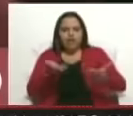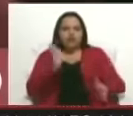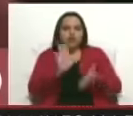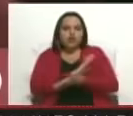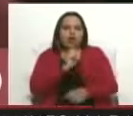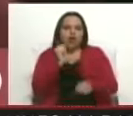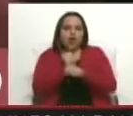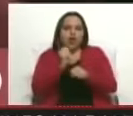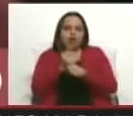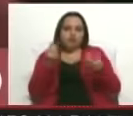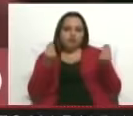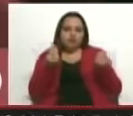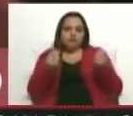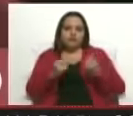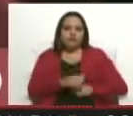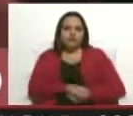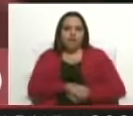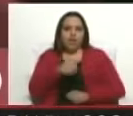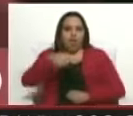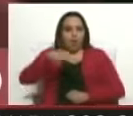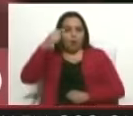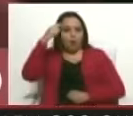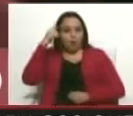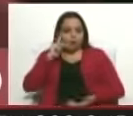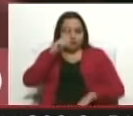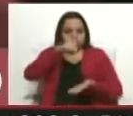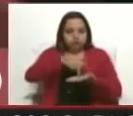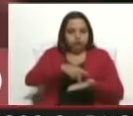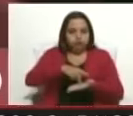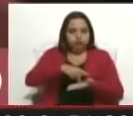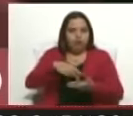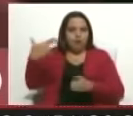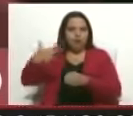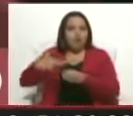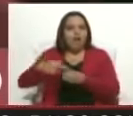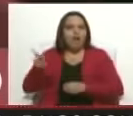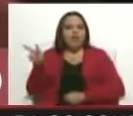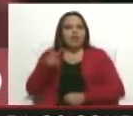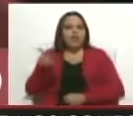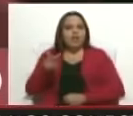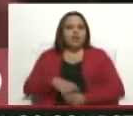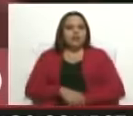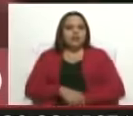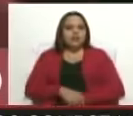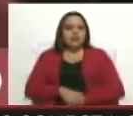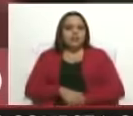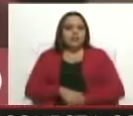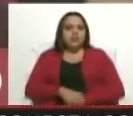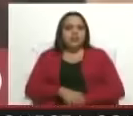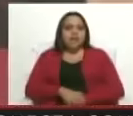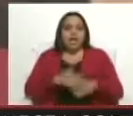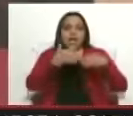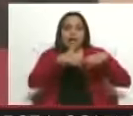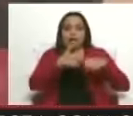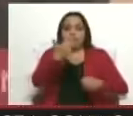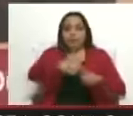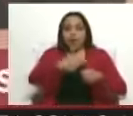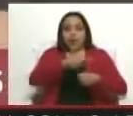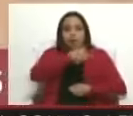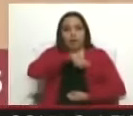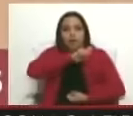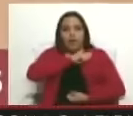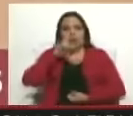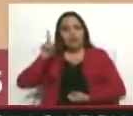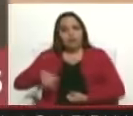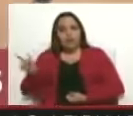Y el día de hoy tuvimos la oportunidad de estar en PDVSA, donde Repsol, una petrolera española, y PDVSA firmaron un convenio para continuar